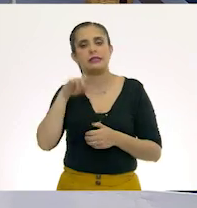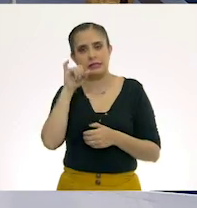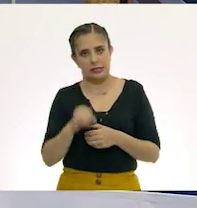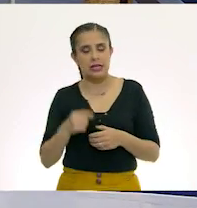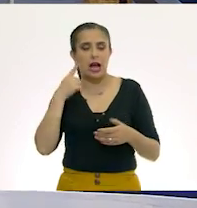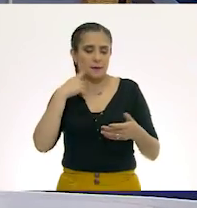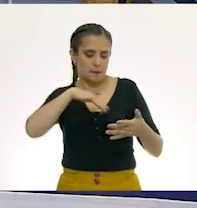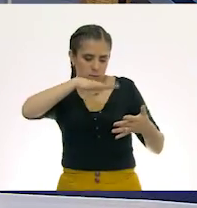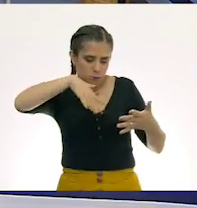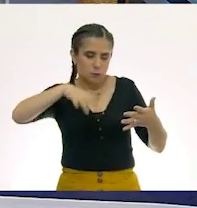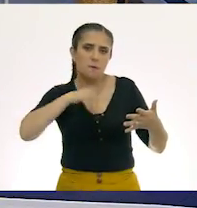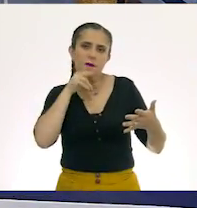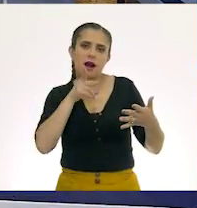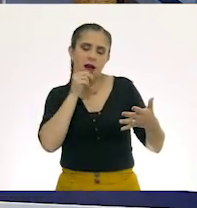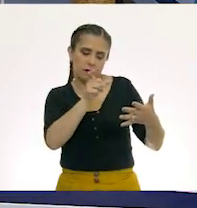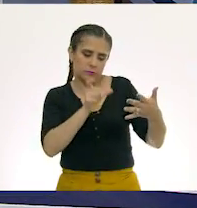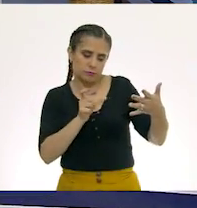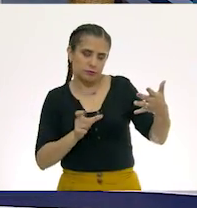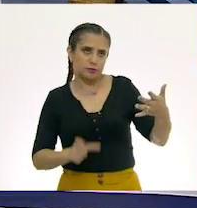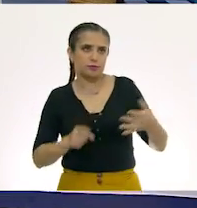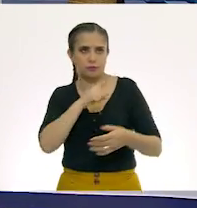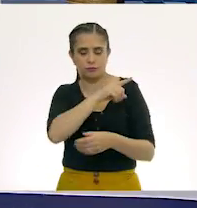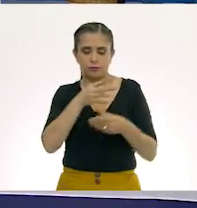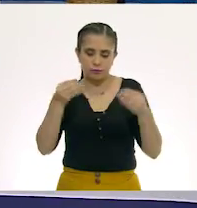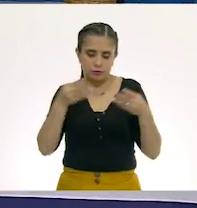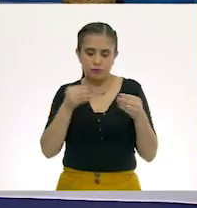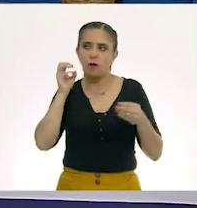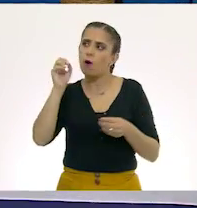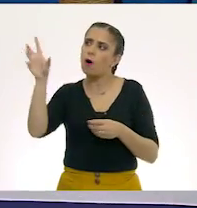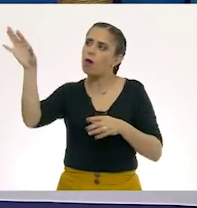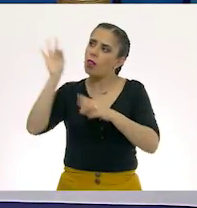buscarlas así o así.